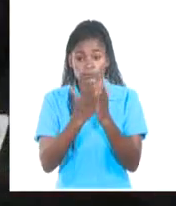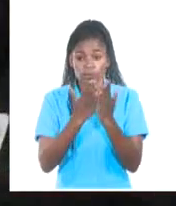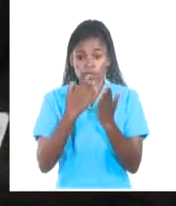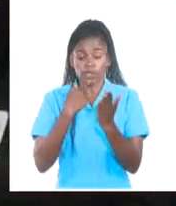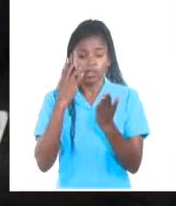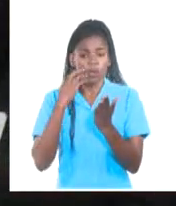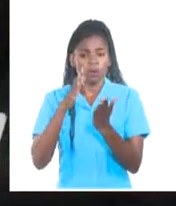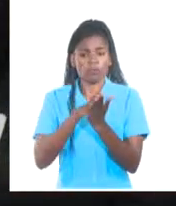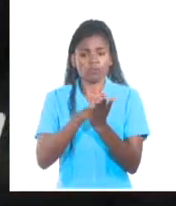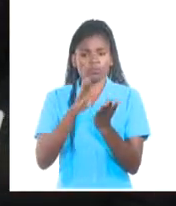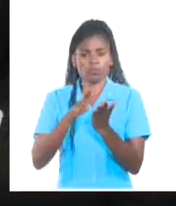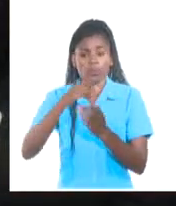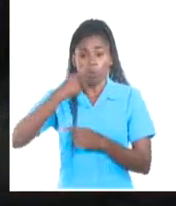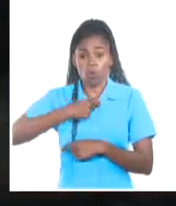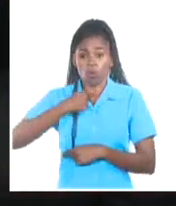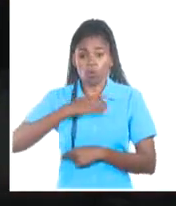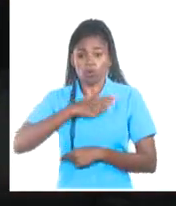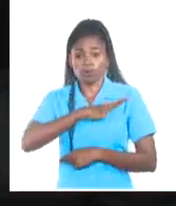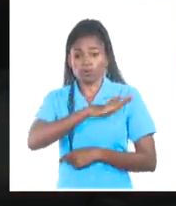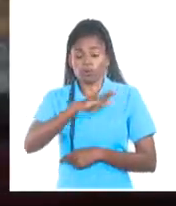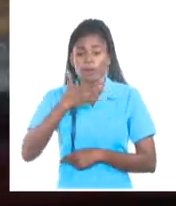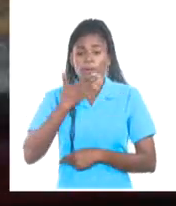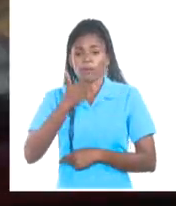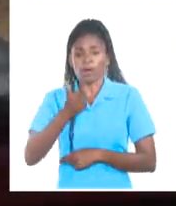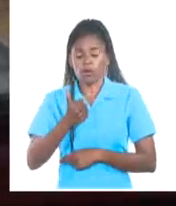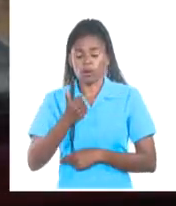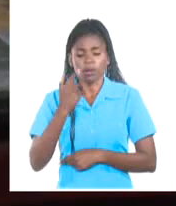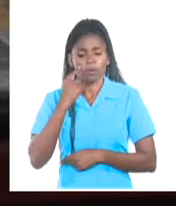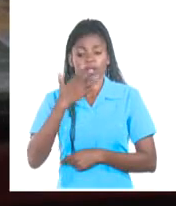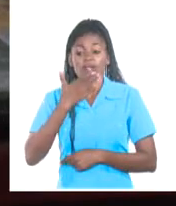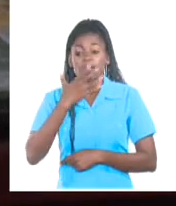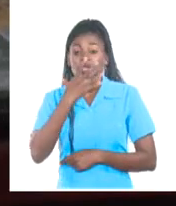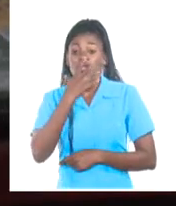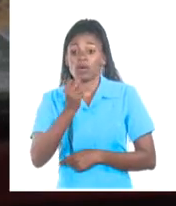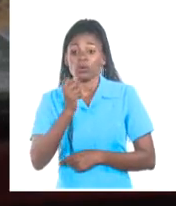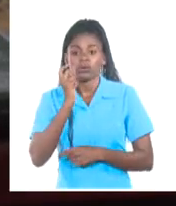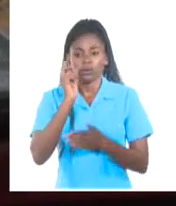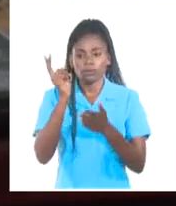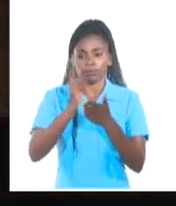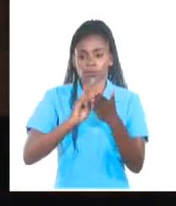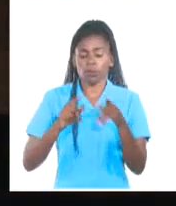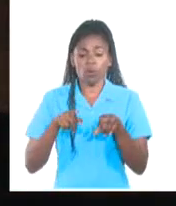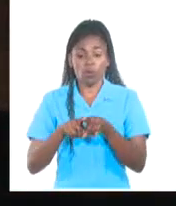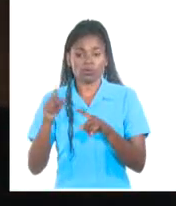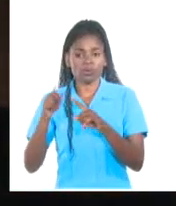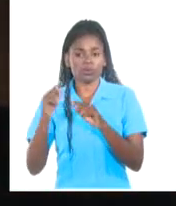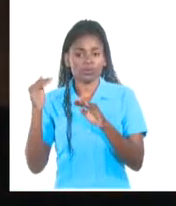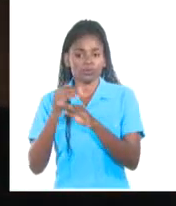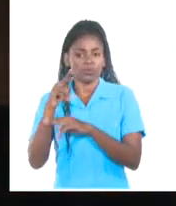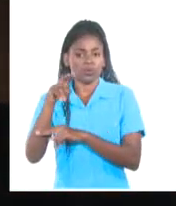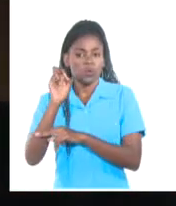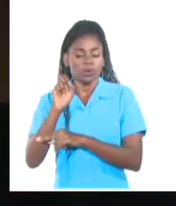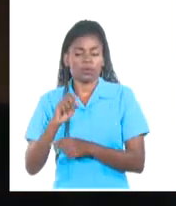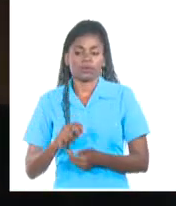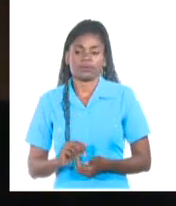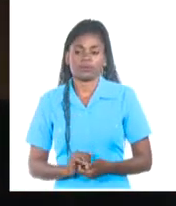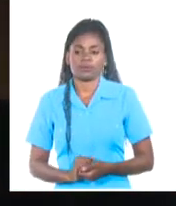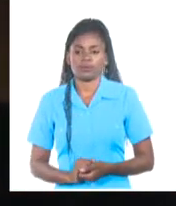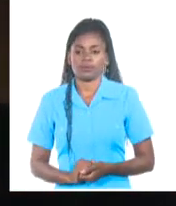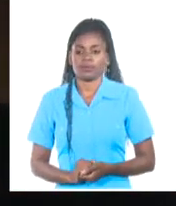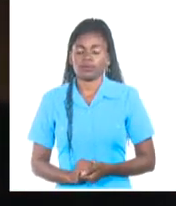jurado premia a los mejores ejemplares que promueven el hábito de la lectura, unido a las nuevas tecnologías. En Camagüey.